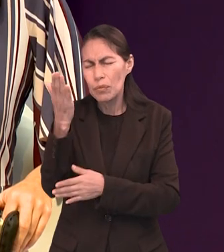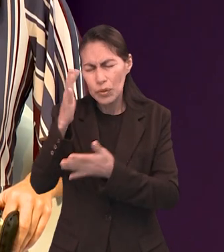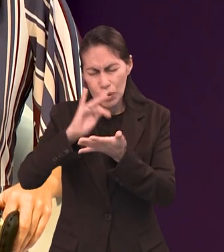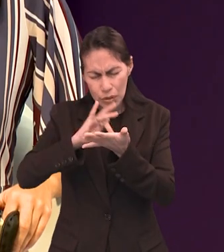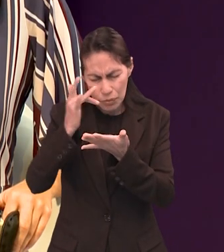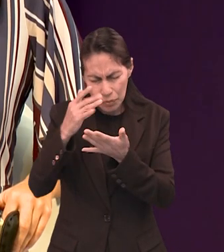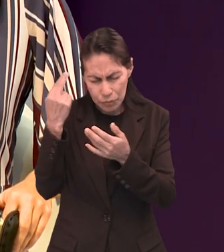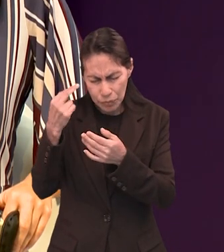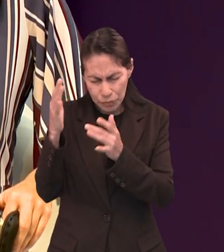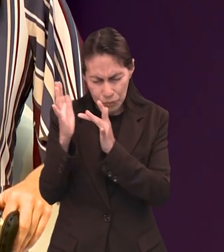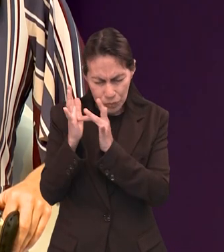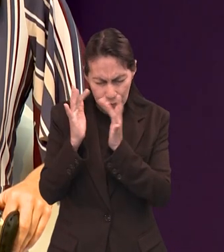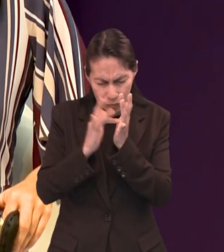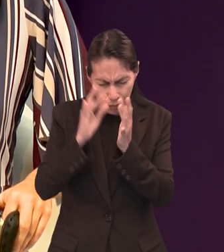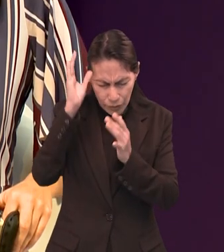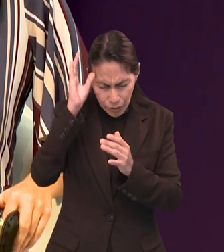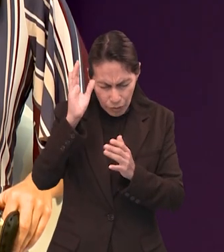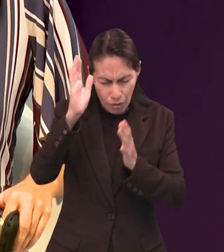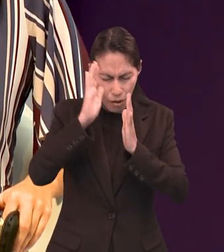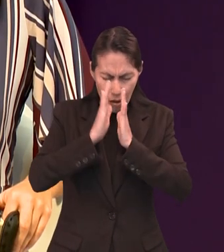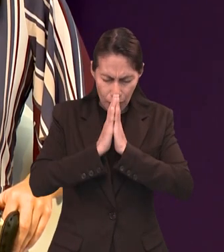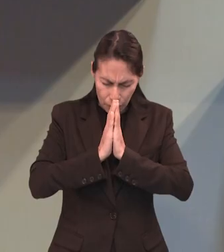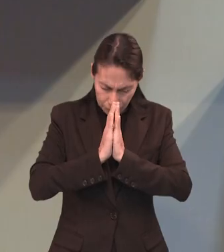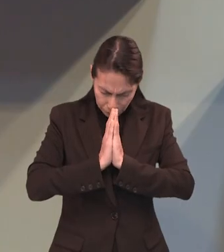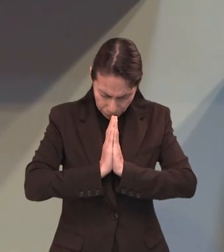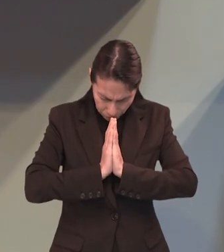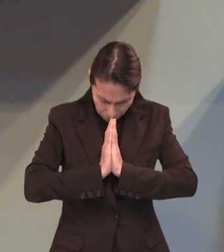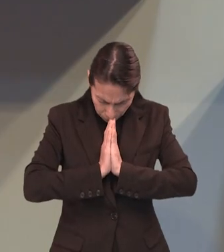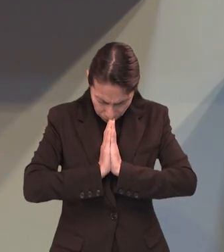lo agradecemos en el nombre de Cristo Jesús. Amén.